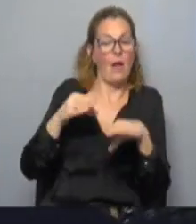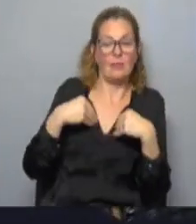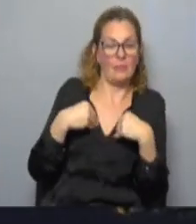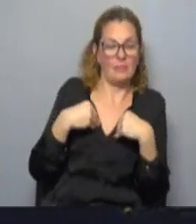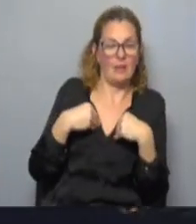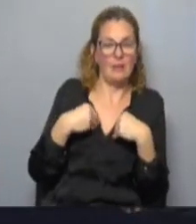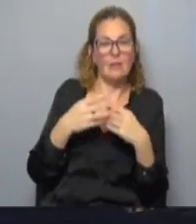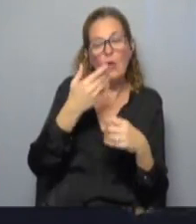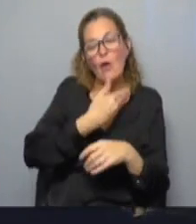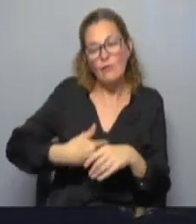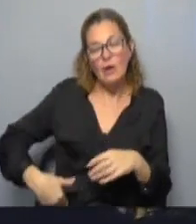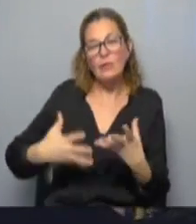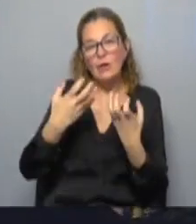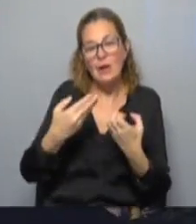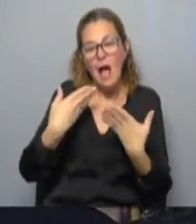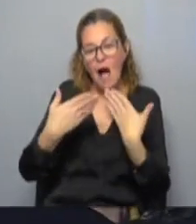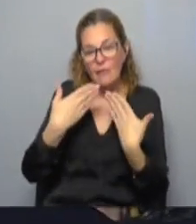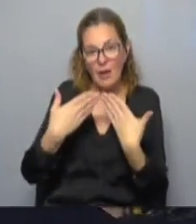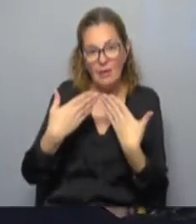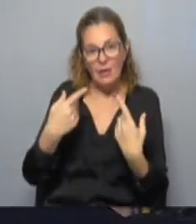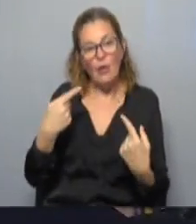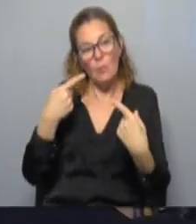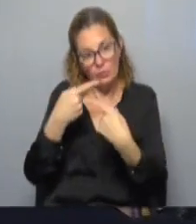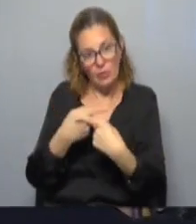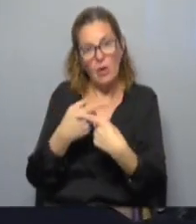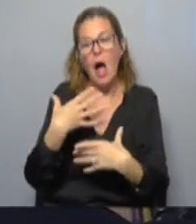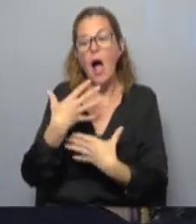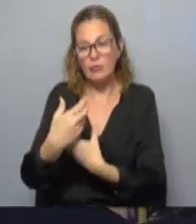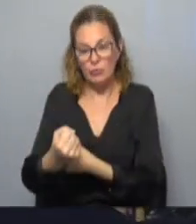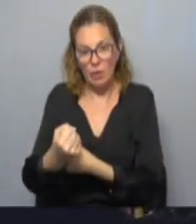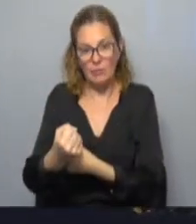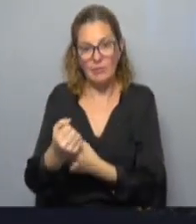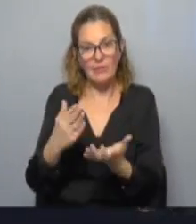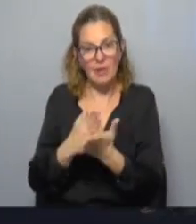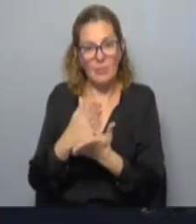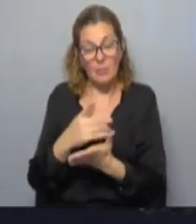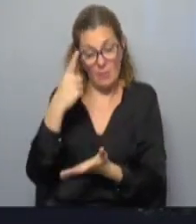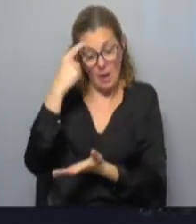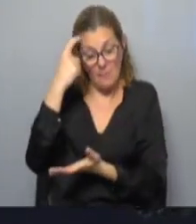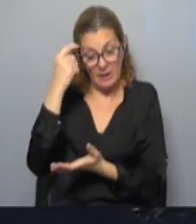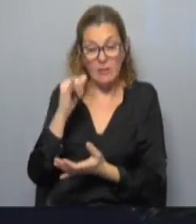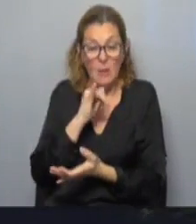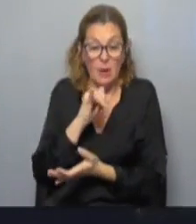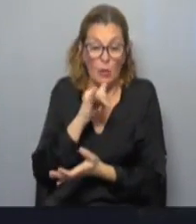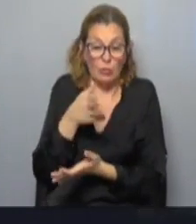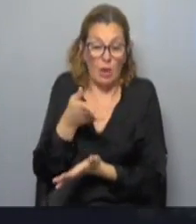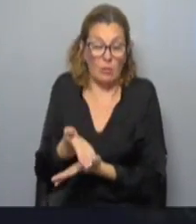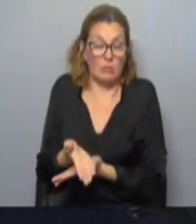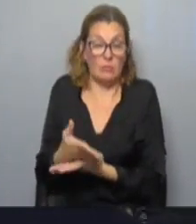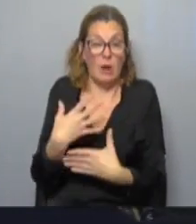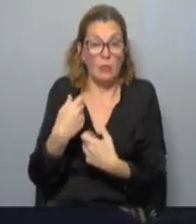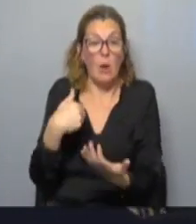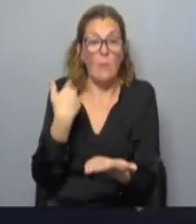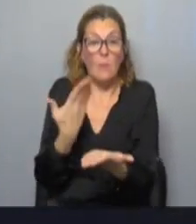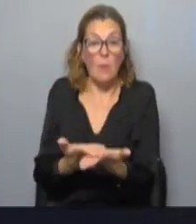lo que pretende es dialogar con la oposición, la oposición está con mano tendida para volcar su experiencia en esta materia. Hizo las